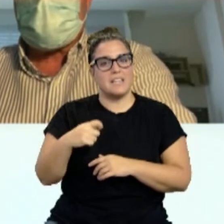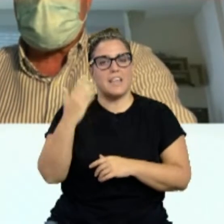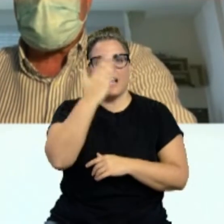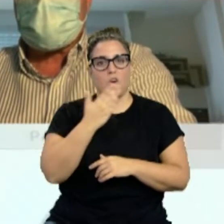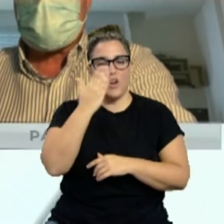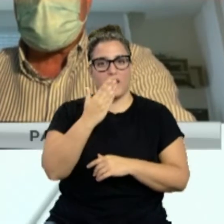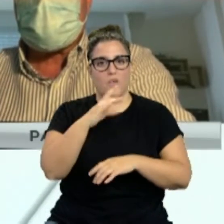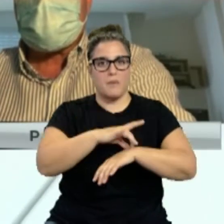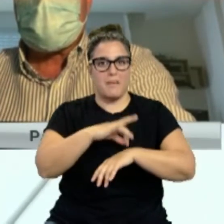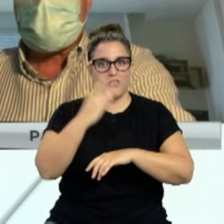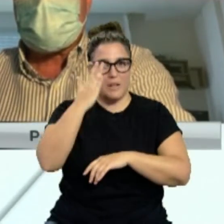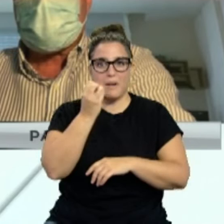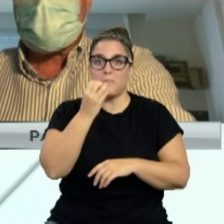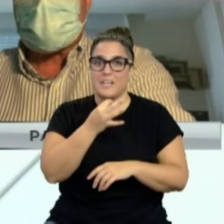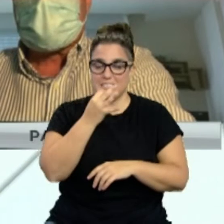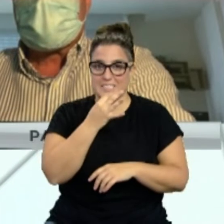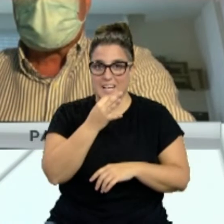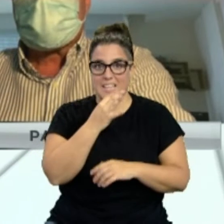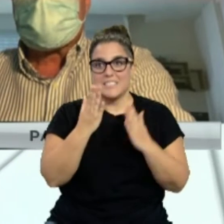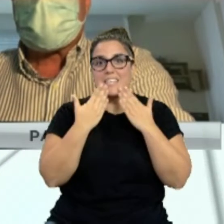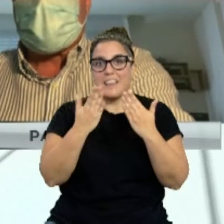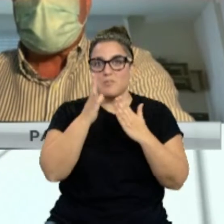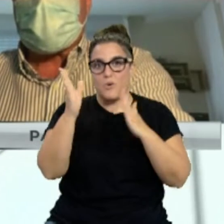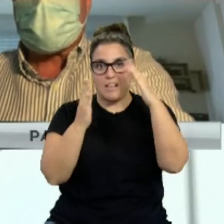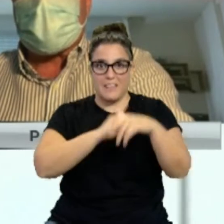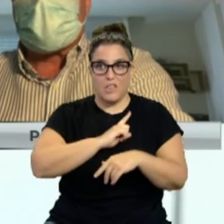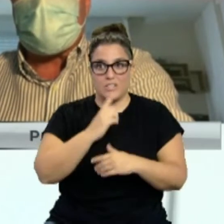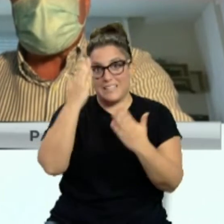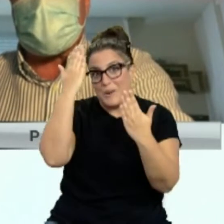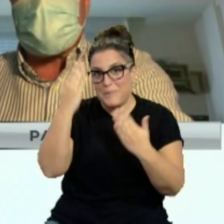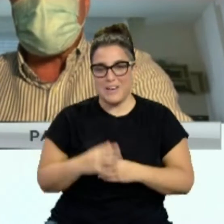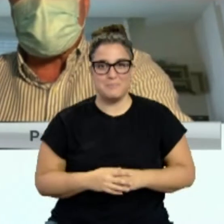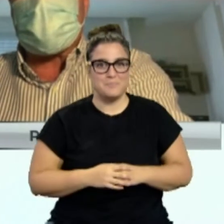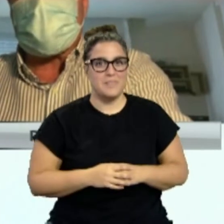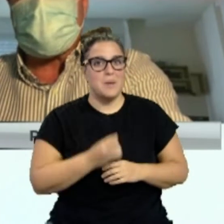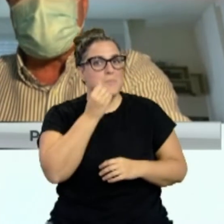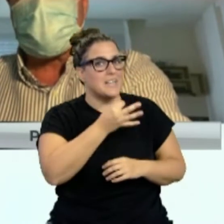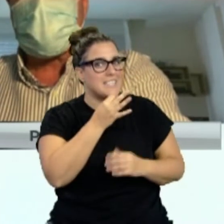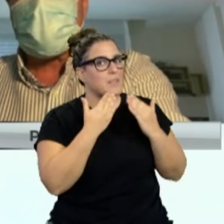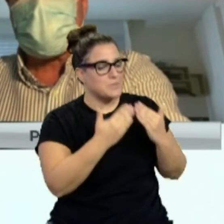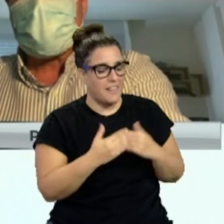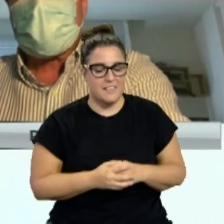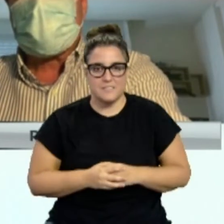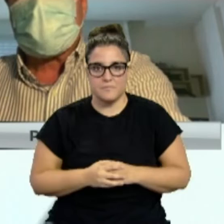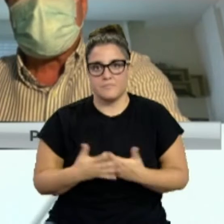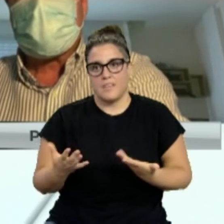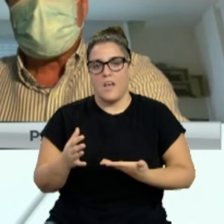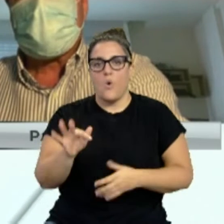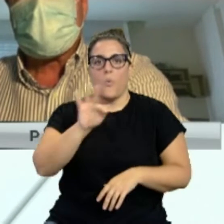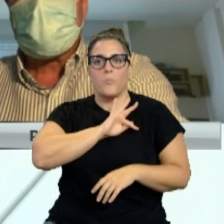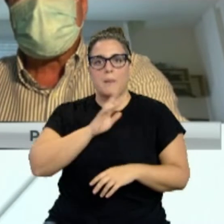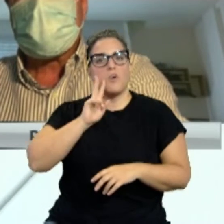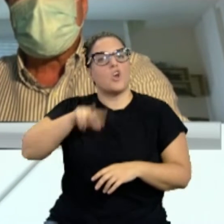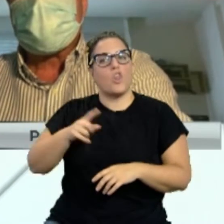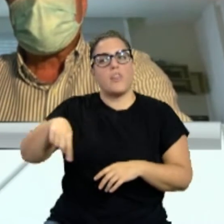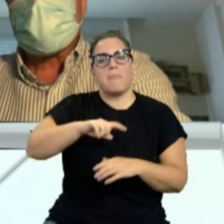Rafael Teixeira. Muy buenas tardes y gracias por atendernos y enhorabuena. Hola, buenas tardes. Muchas gracias. Un galardón, como decíamos, que reconoce a todo